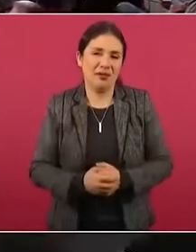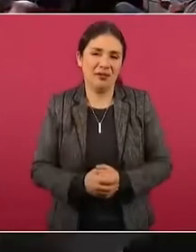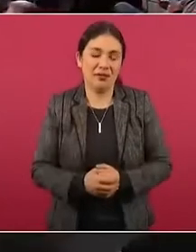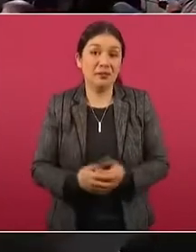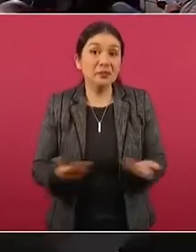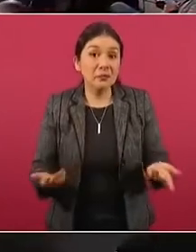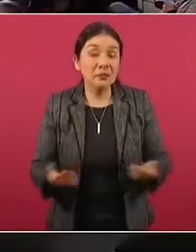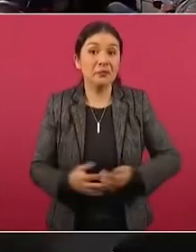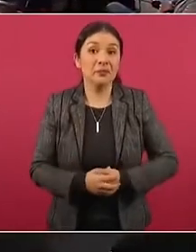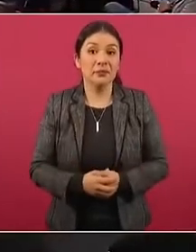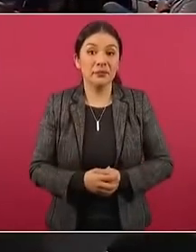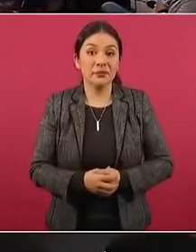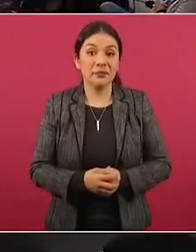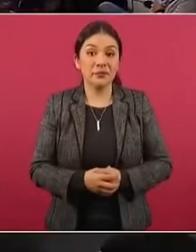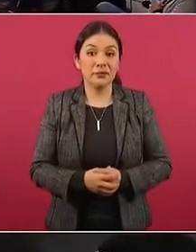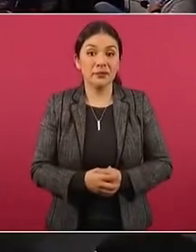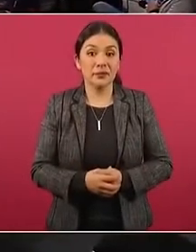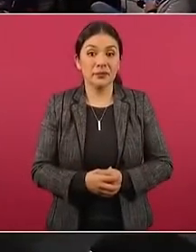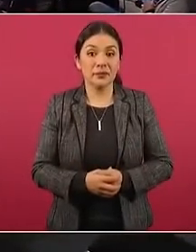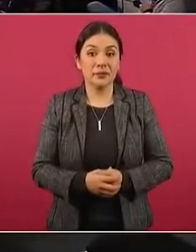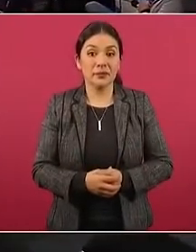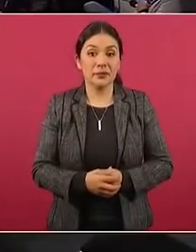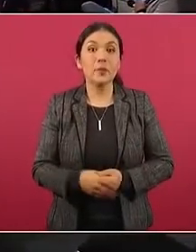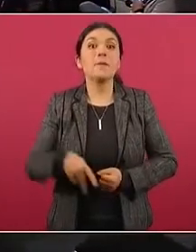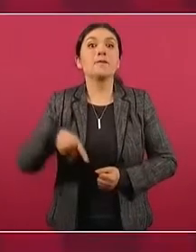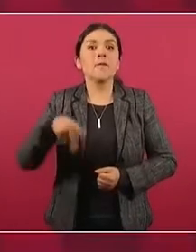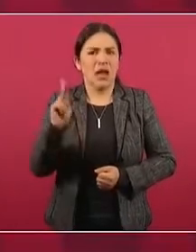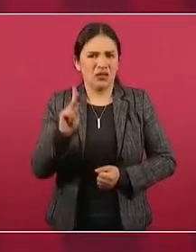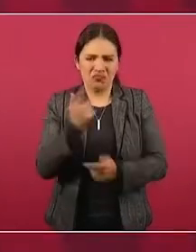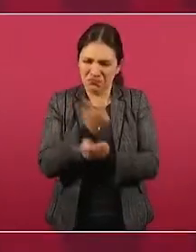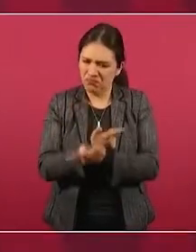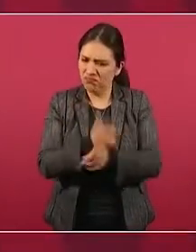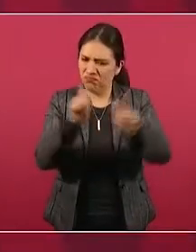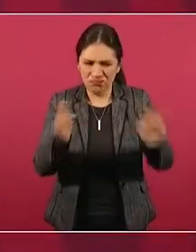todo se permite,